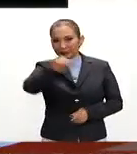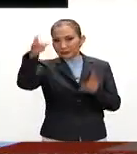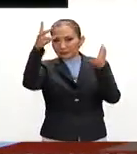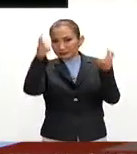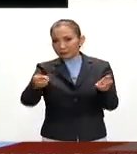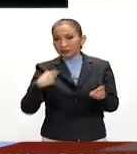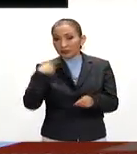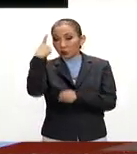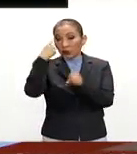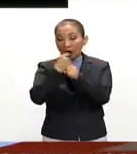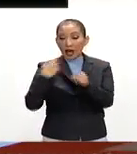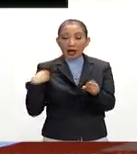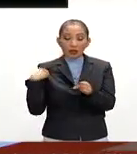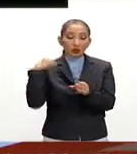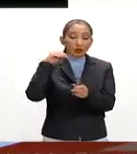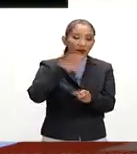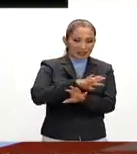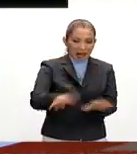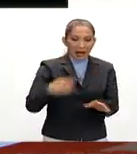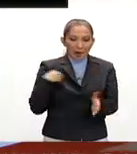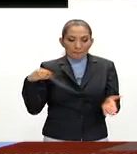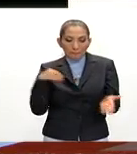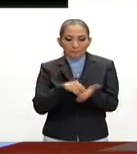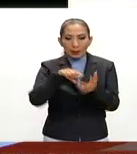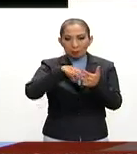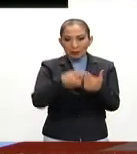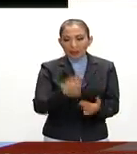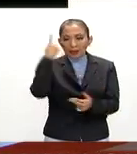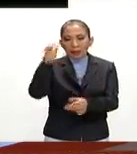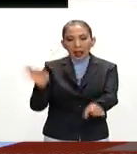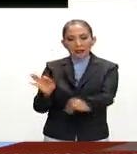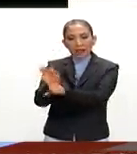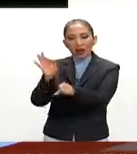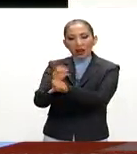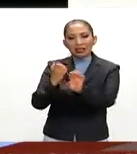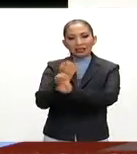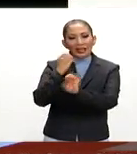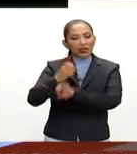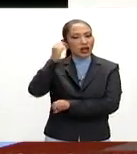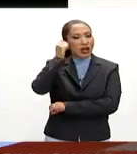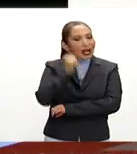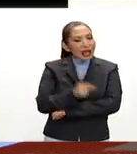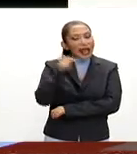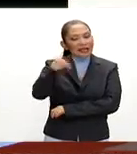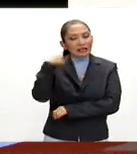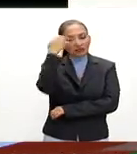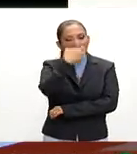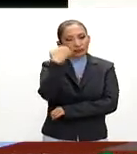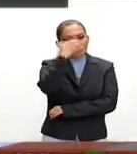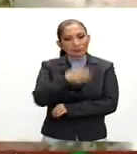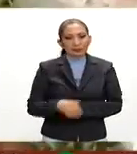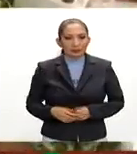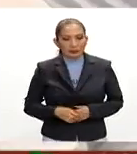temas, se cumple un año de la implementación del operativo para restablecer la seguridad en el Estado de Guerrero. Este es el balance.